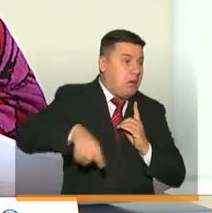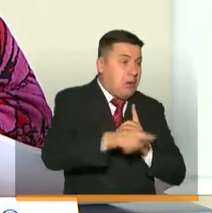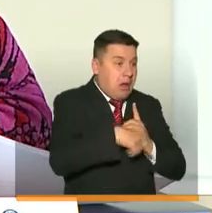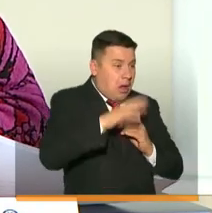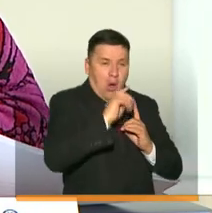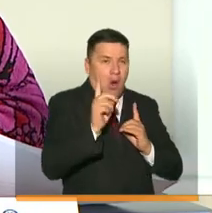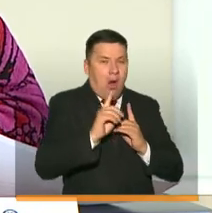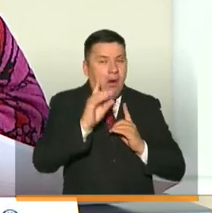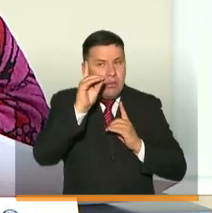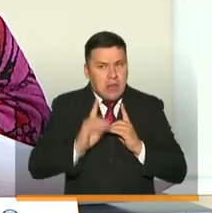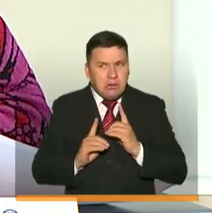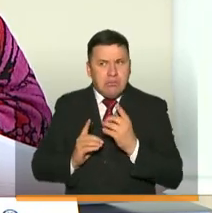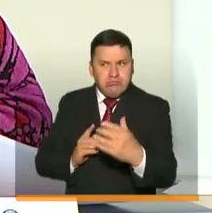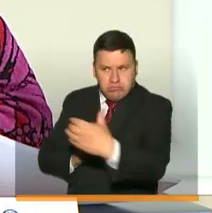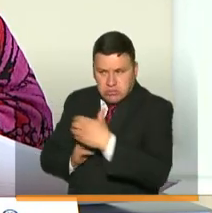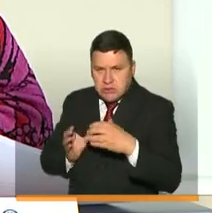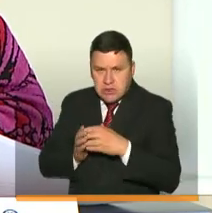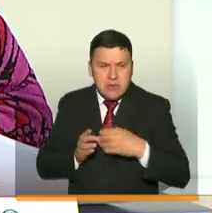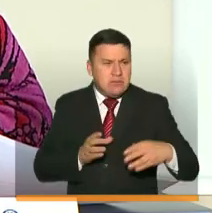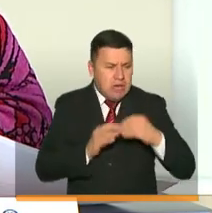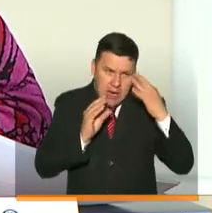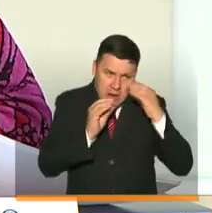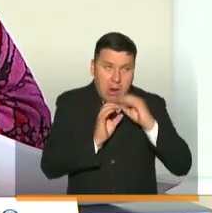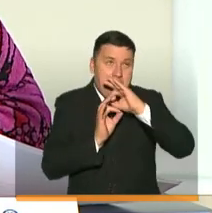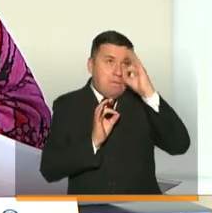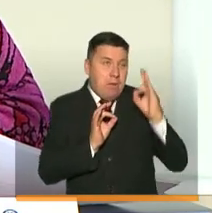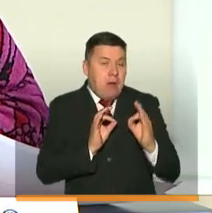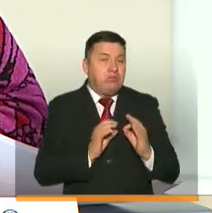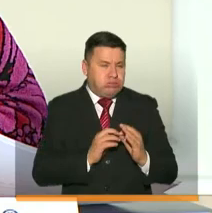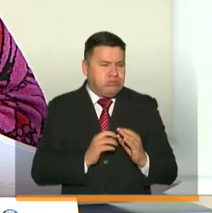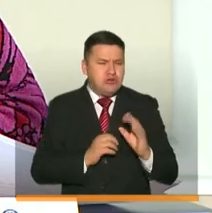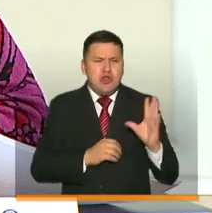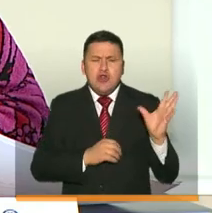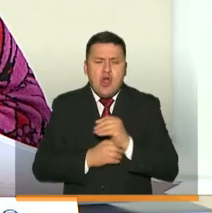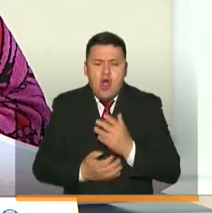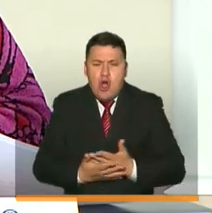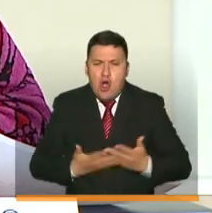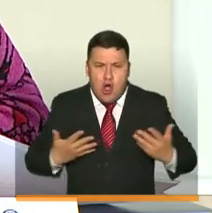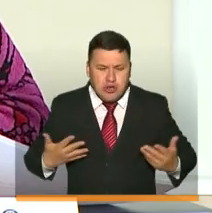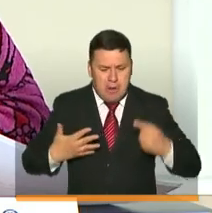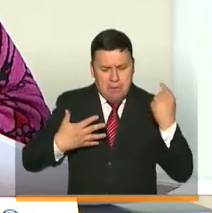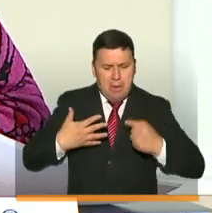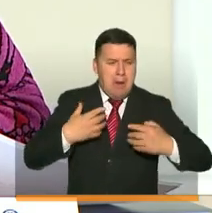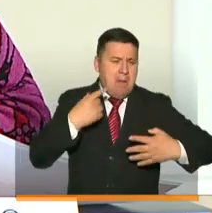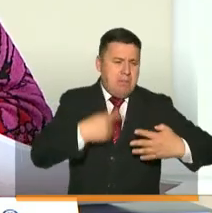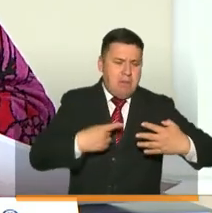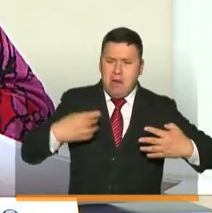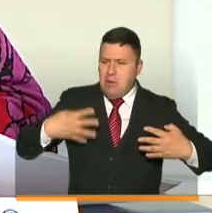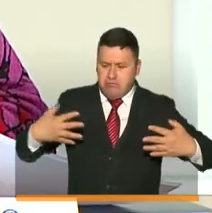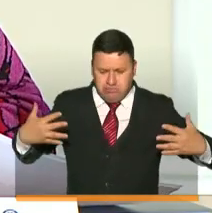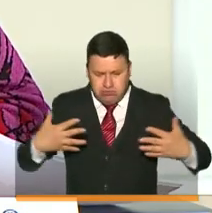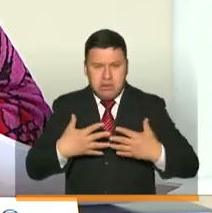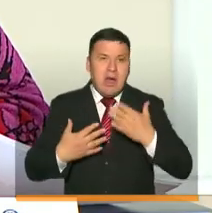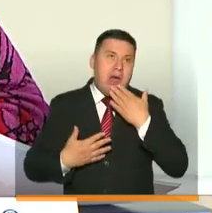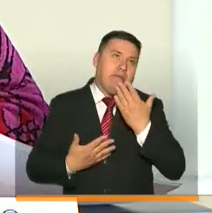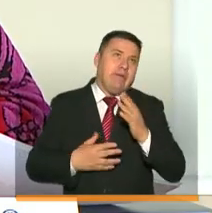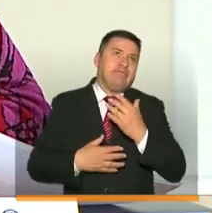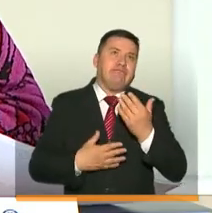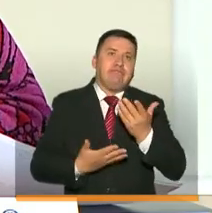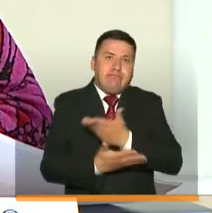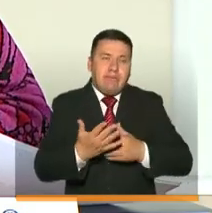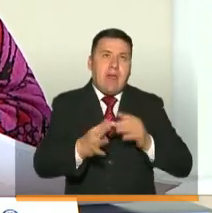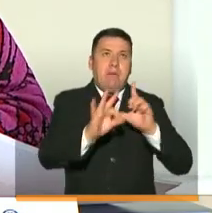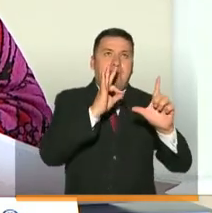comunidad y de cada una de sus regiones y enfatizar que todos estos elementos que hoy, por ejemplo, estamos compartiendo, la biblioteca digital,